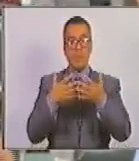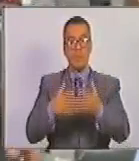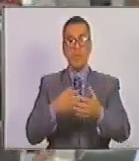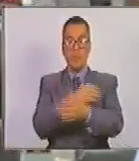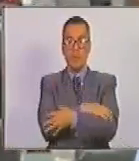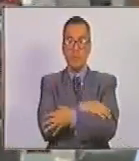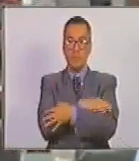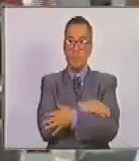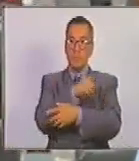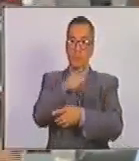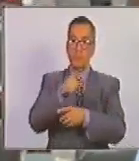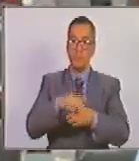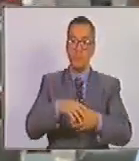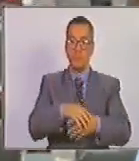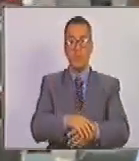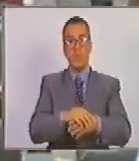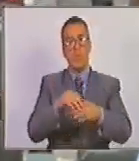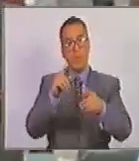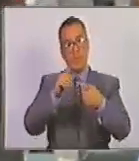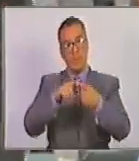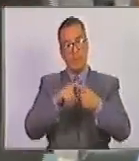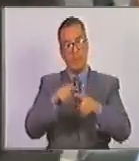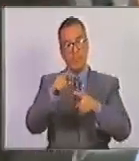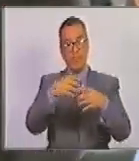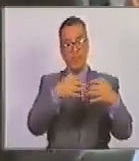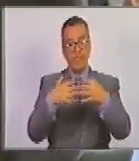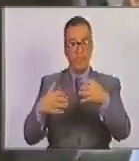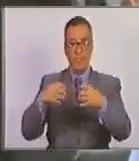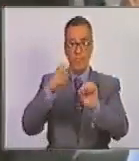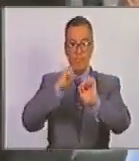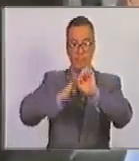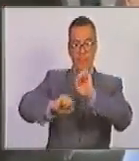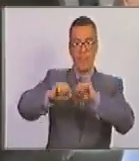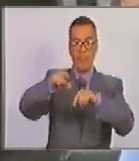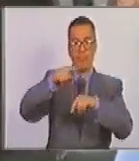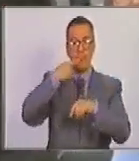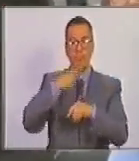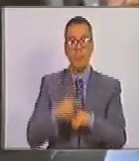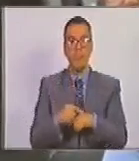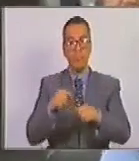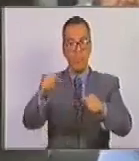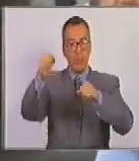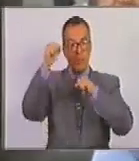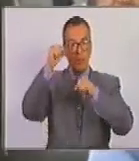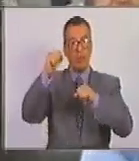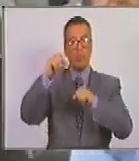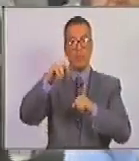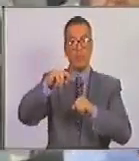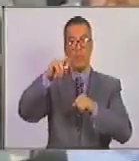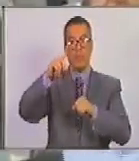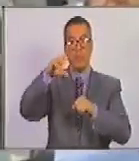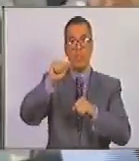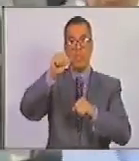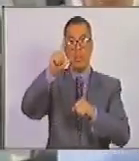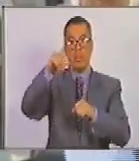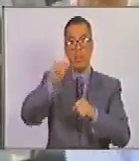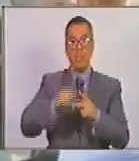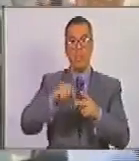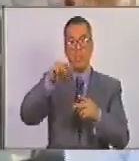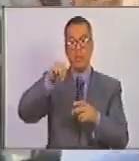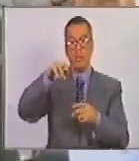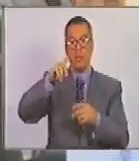abracemos esa lucha contra la discriminación, esa lucha contra la segregación. ¡Que viva Rolilala Dalibunga